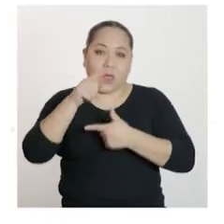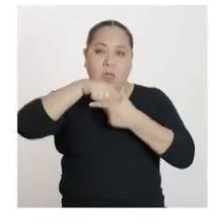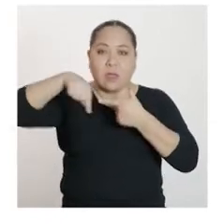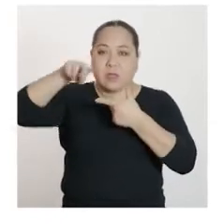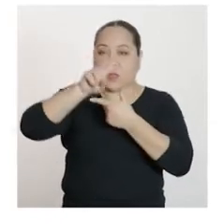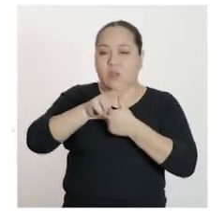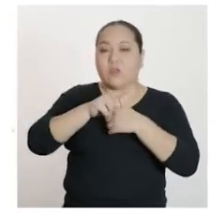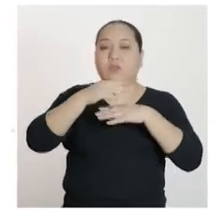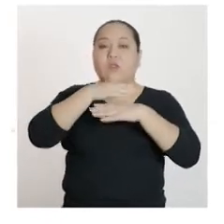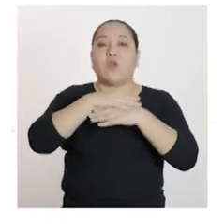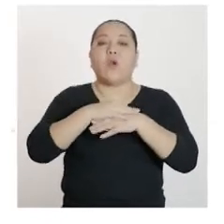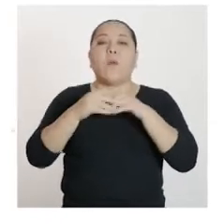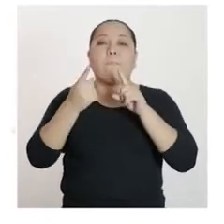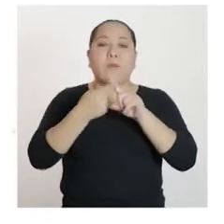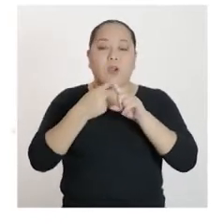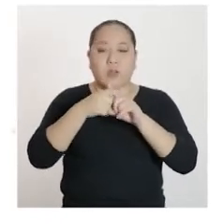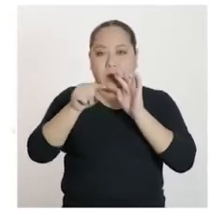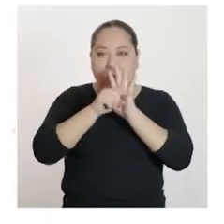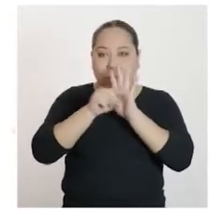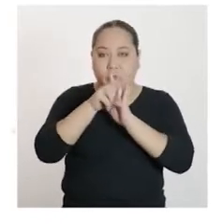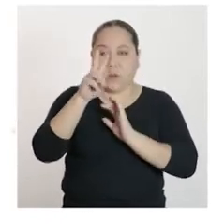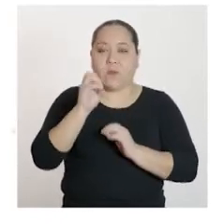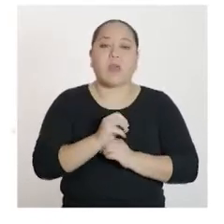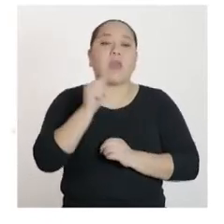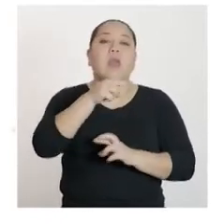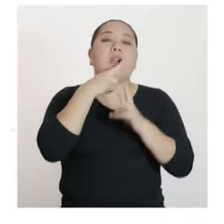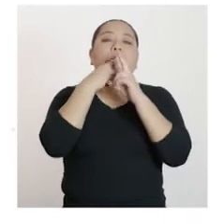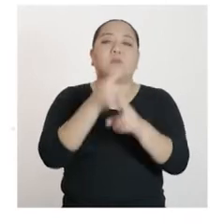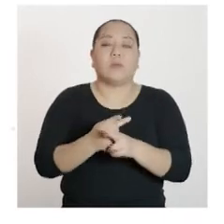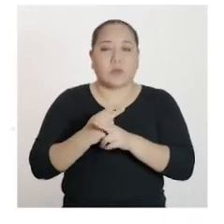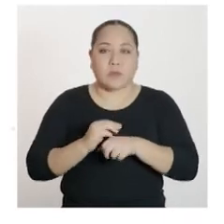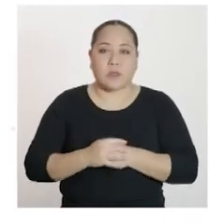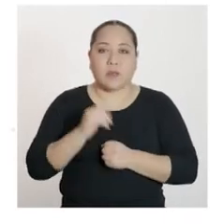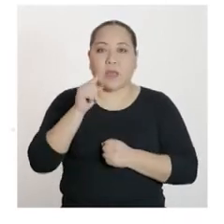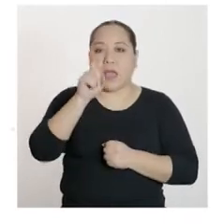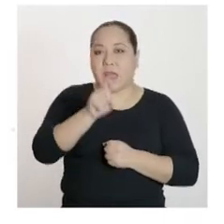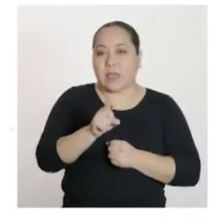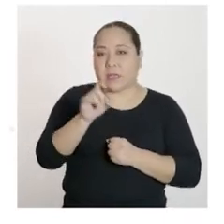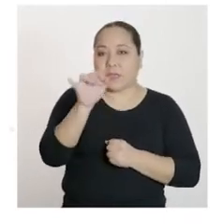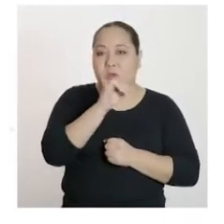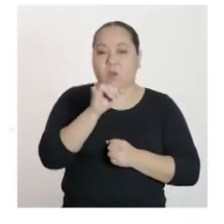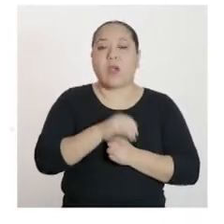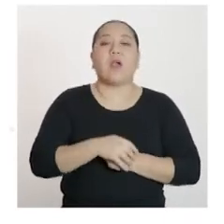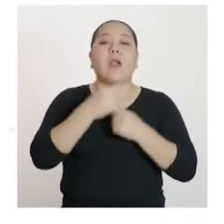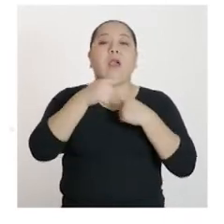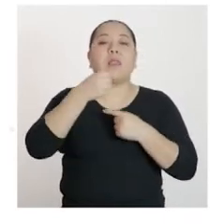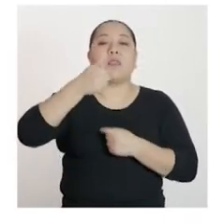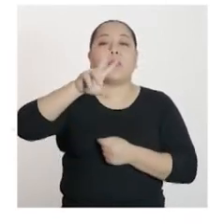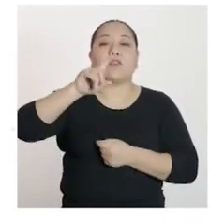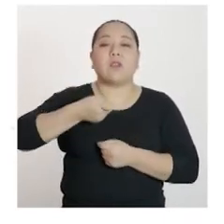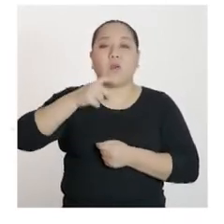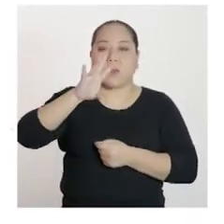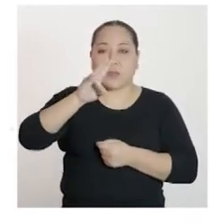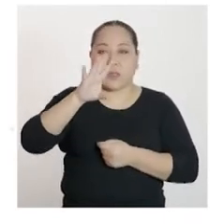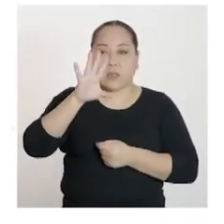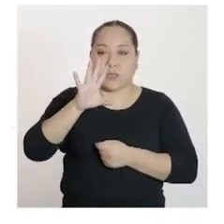2 por negativo 20, obteniendo como resultado x igual a 13,75